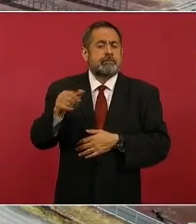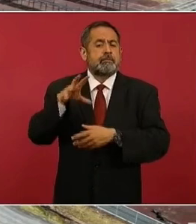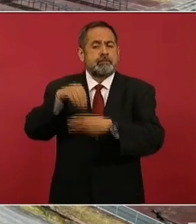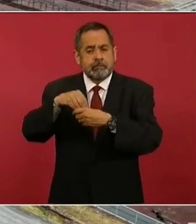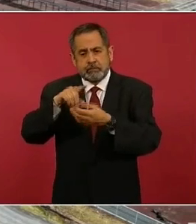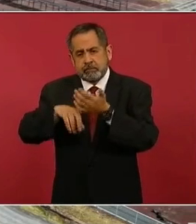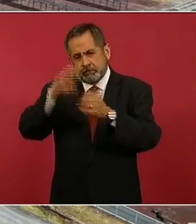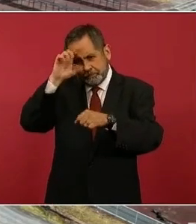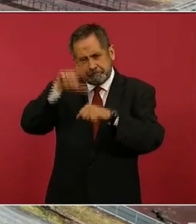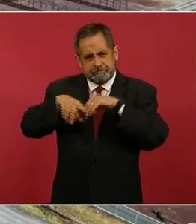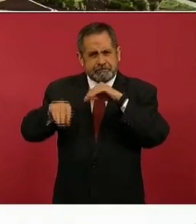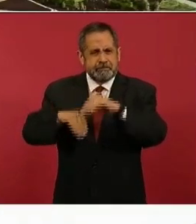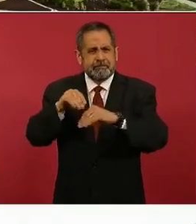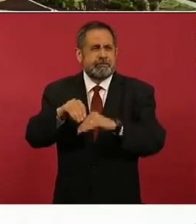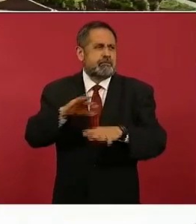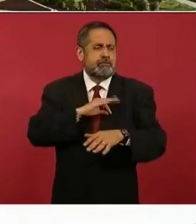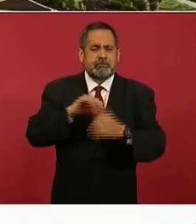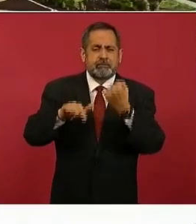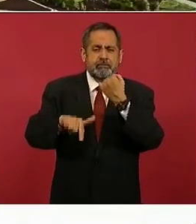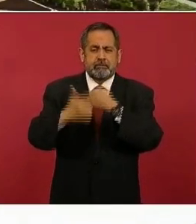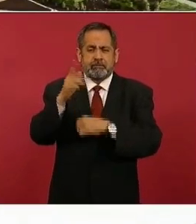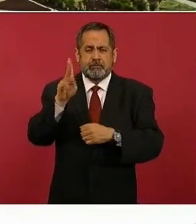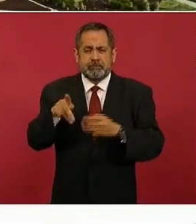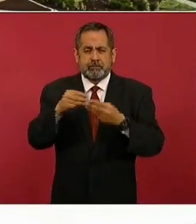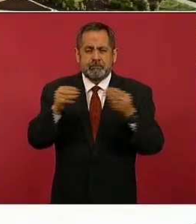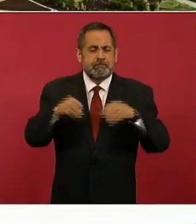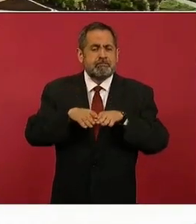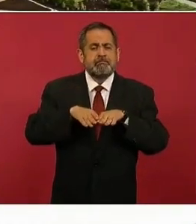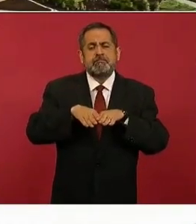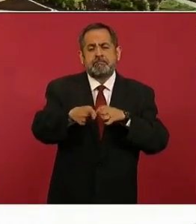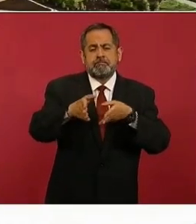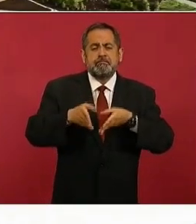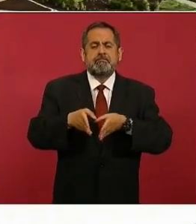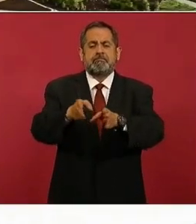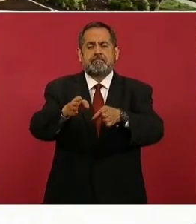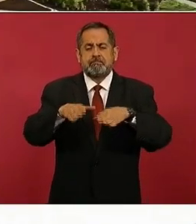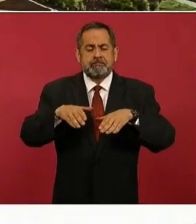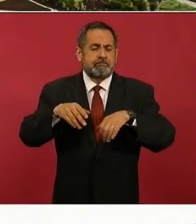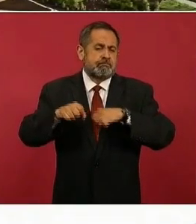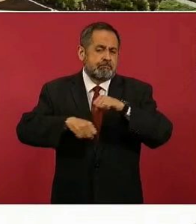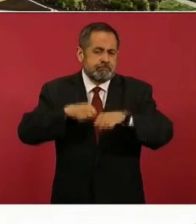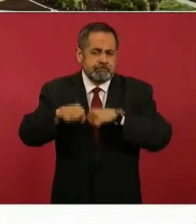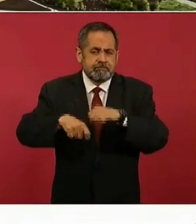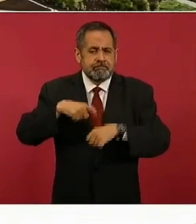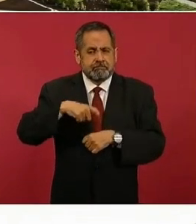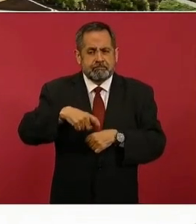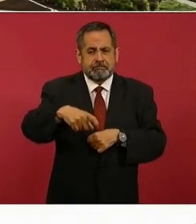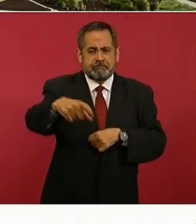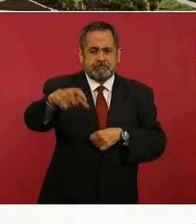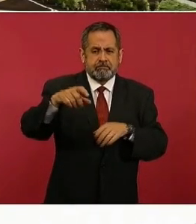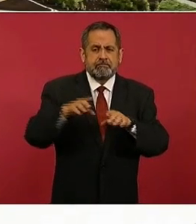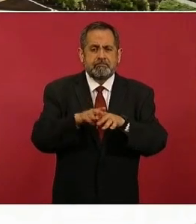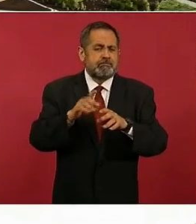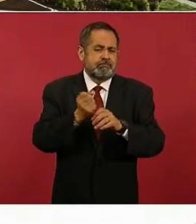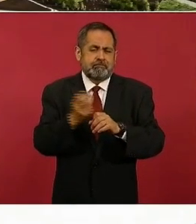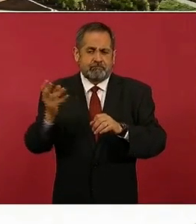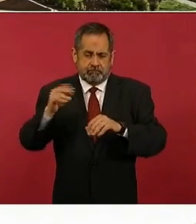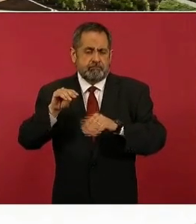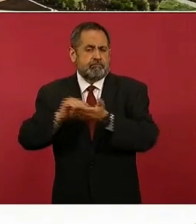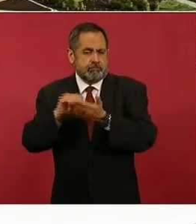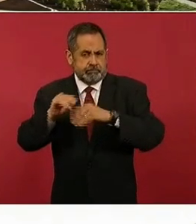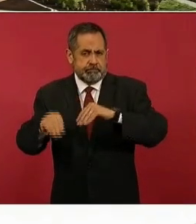y cultural, casi 12 kilómetros de senderos peatonales, 9 kilómetros de senderos ciclistas y estamos en ejecución. Adelante.